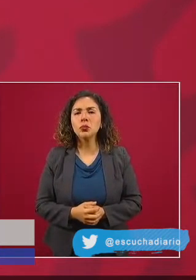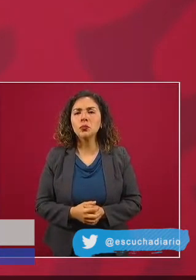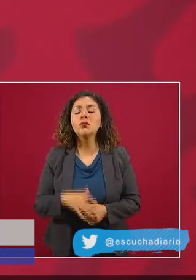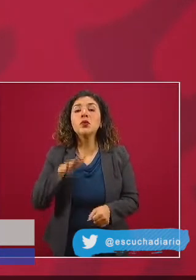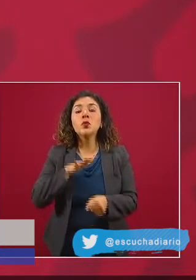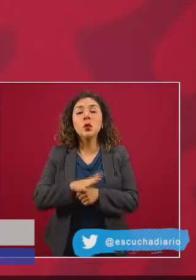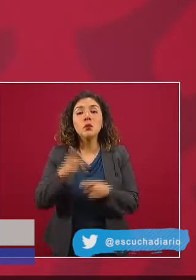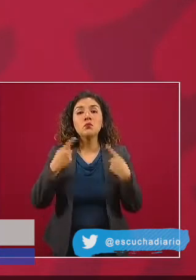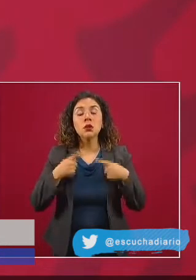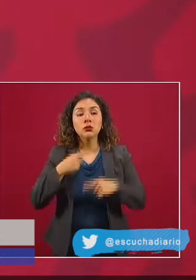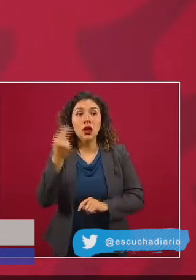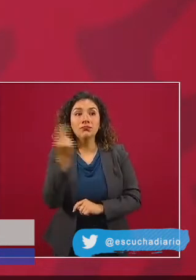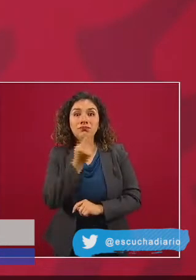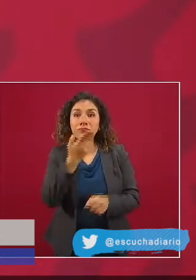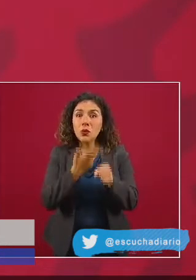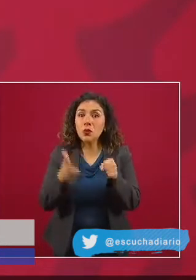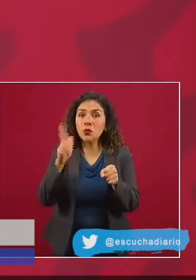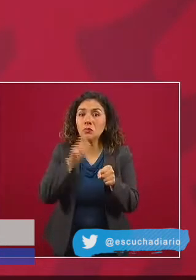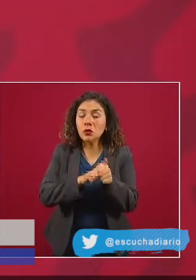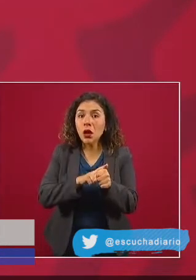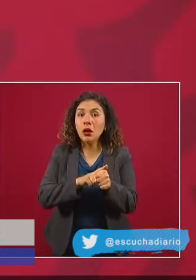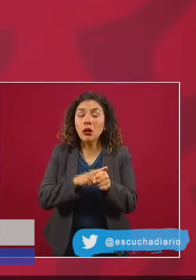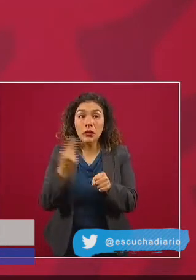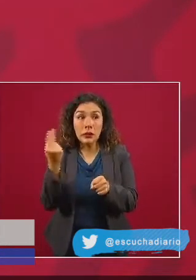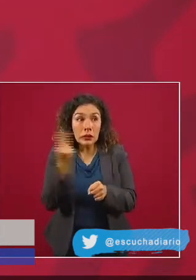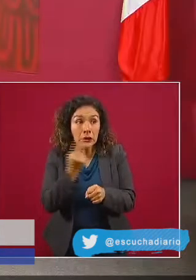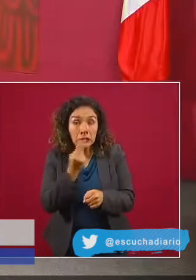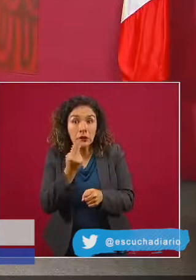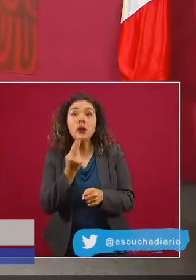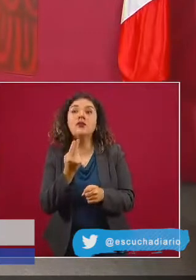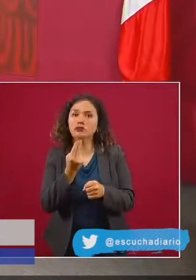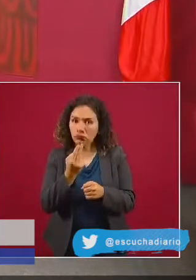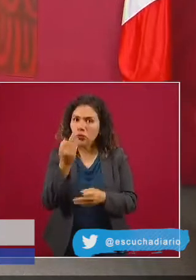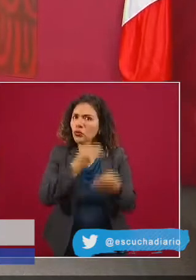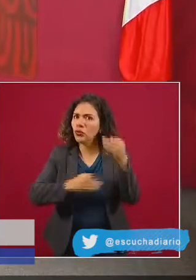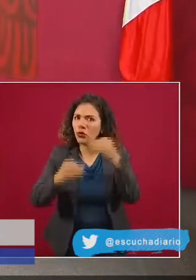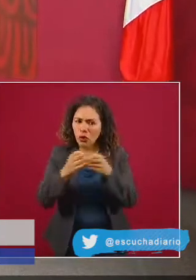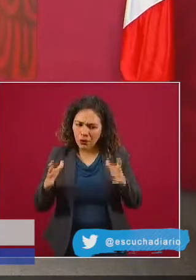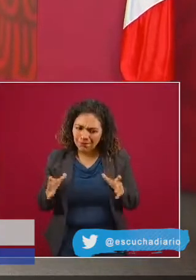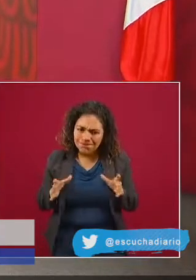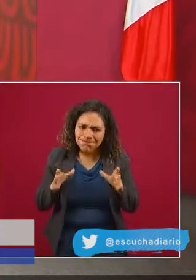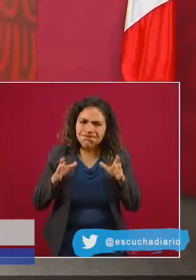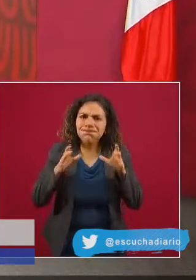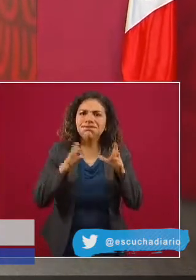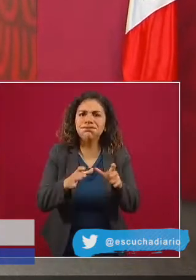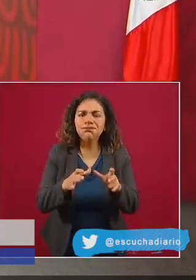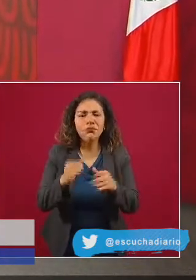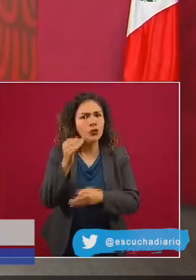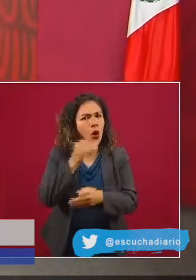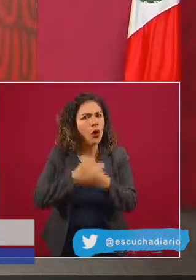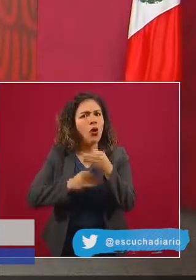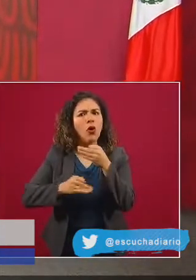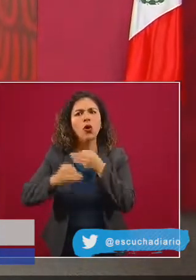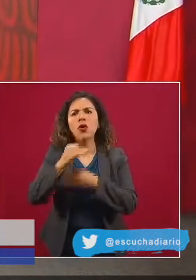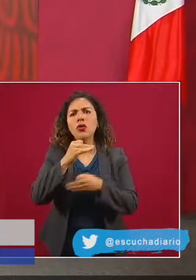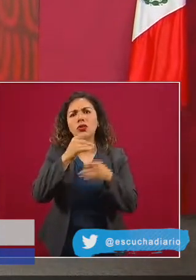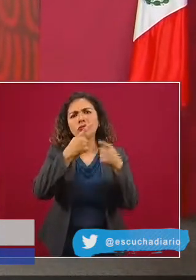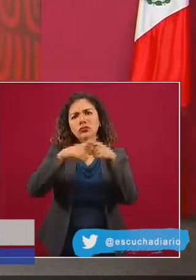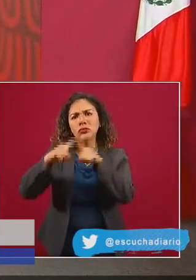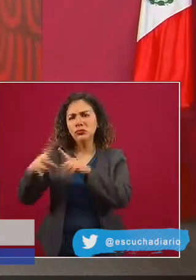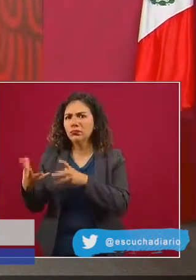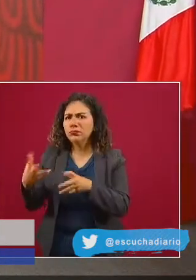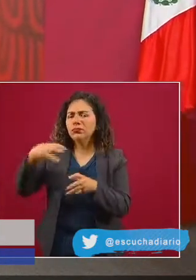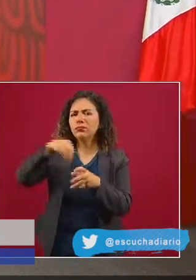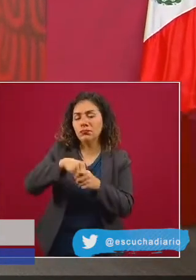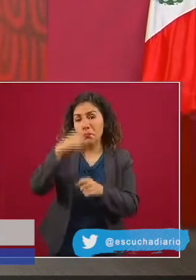La disminución la presentan de la siguiente forma Al inicio de la epidemia se tenía un crecimiento del 26% diario En abril